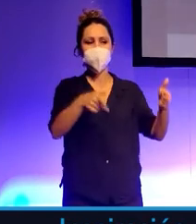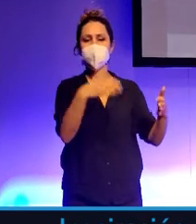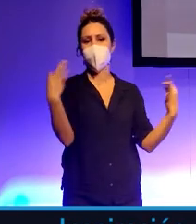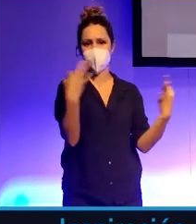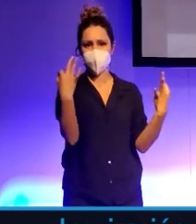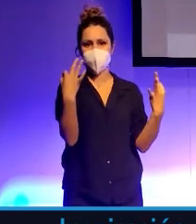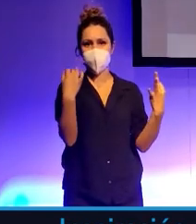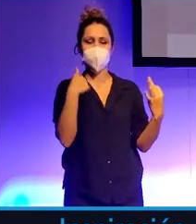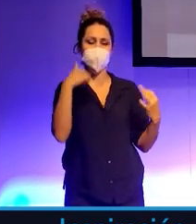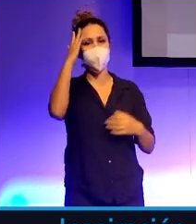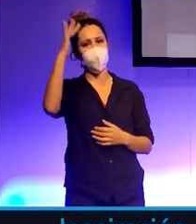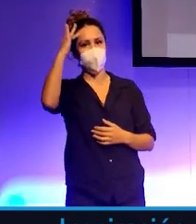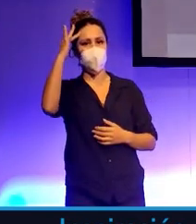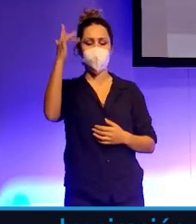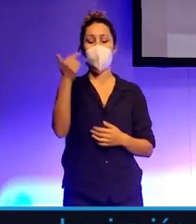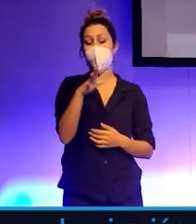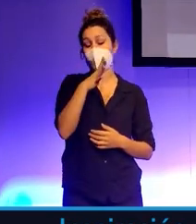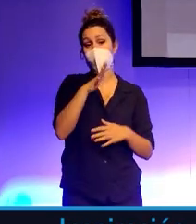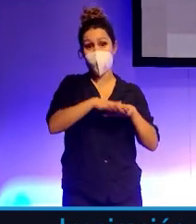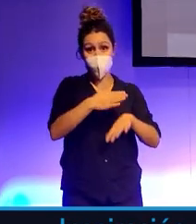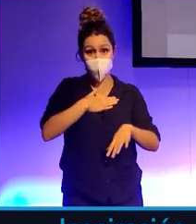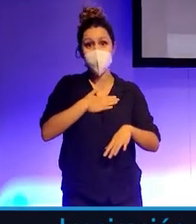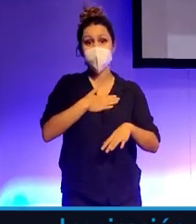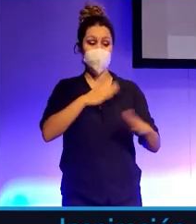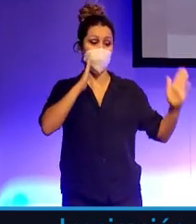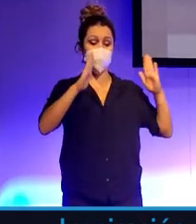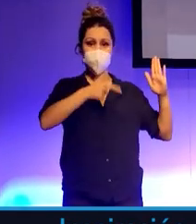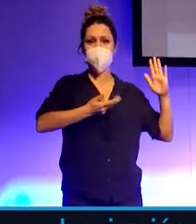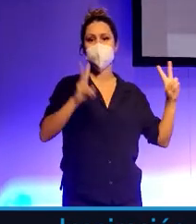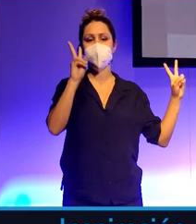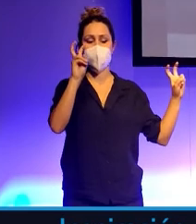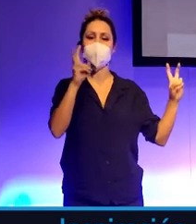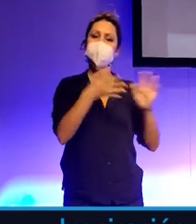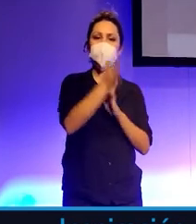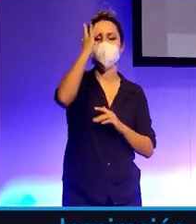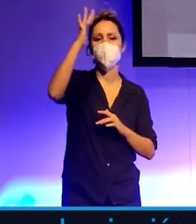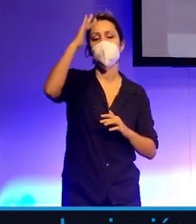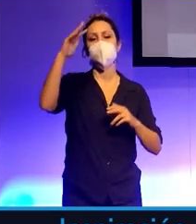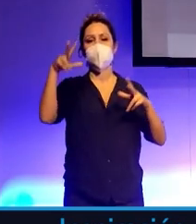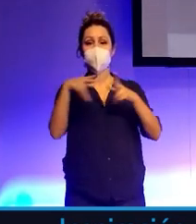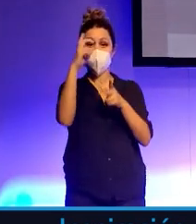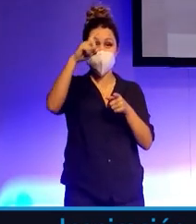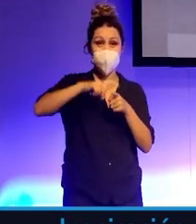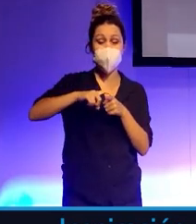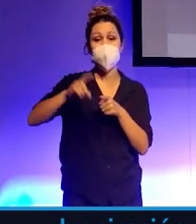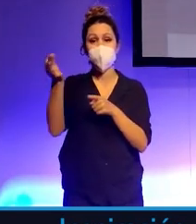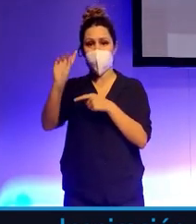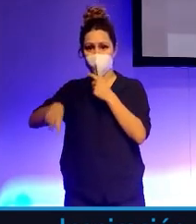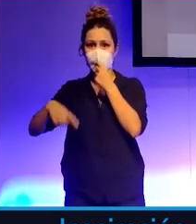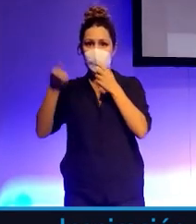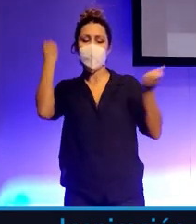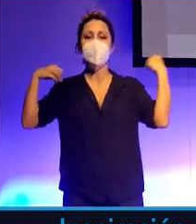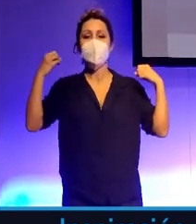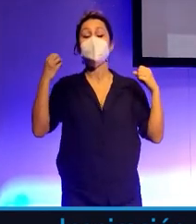Y acá me pongo un poco filosófico. Porque para mí, esta nueva era necesita un poco más de filosofía, de sociología, de psicología y de antropología.